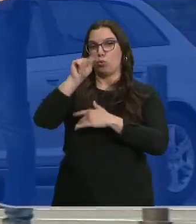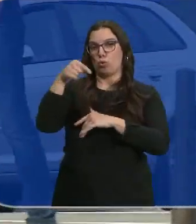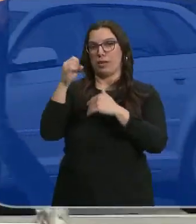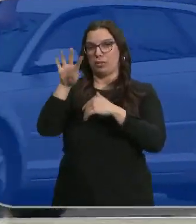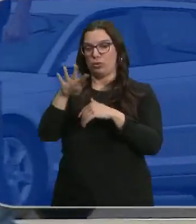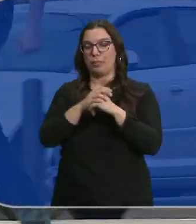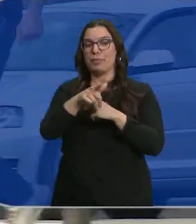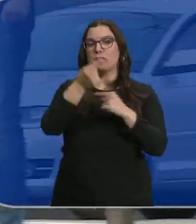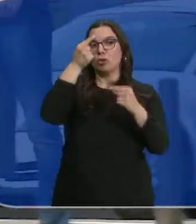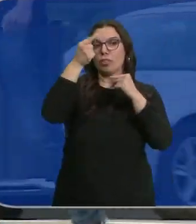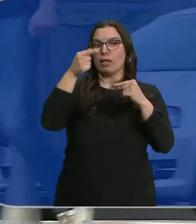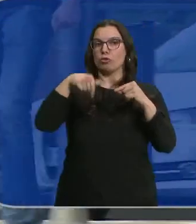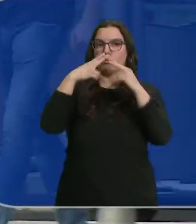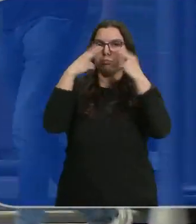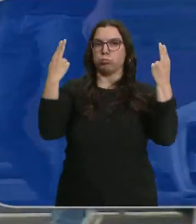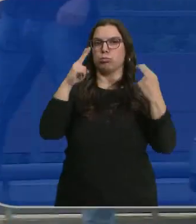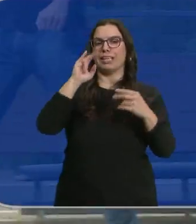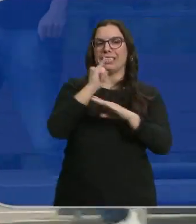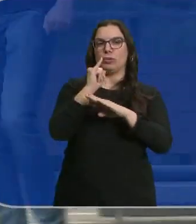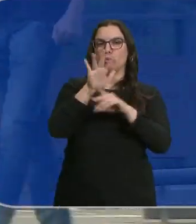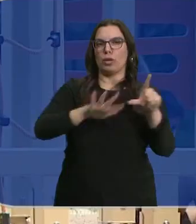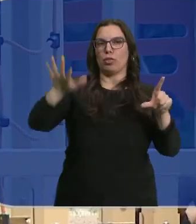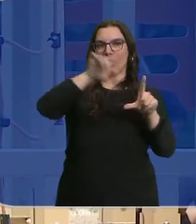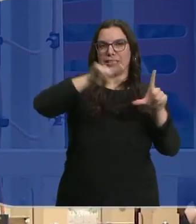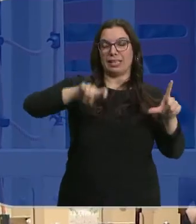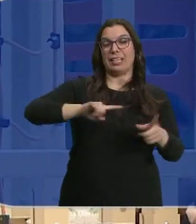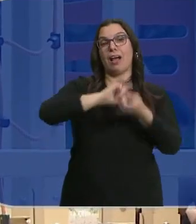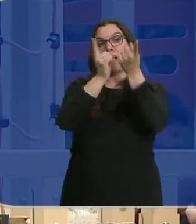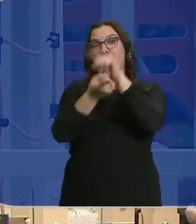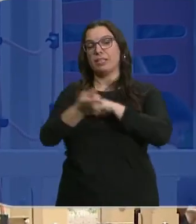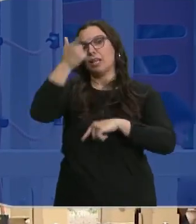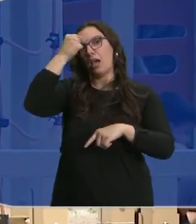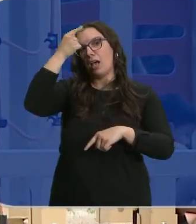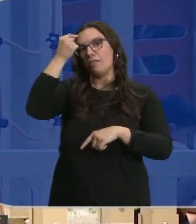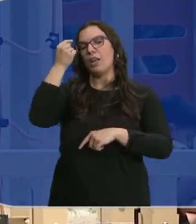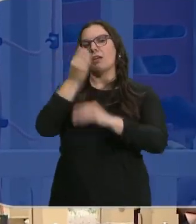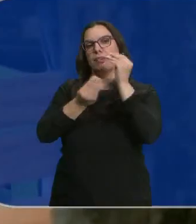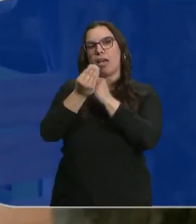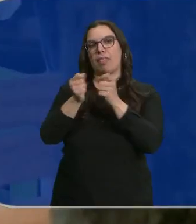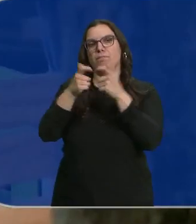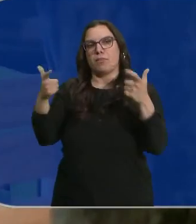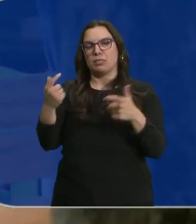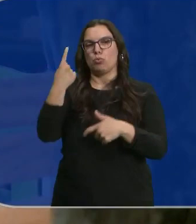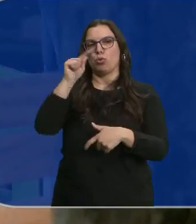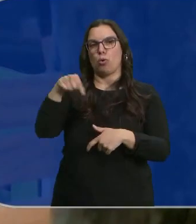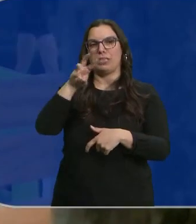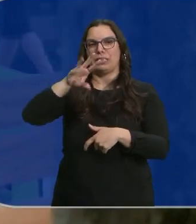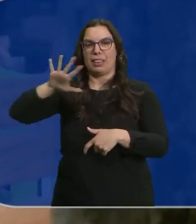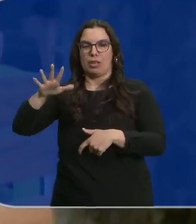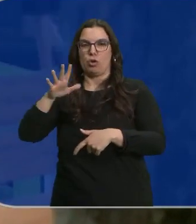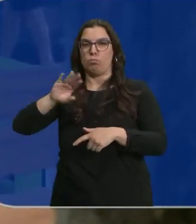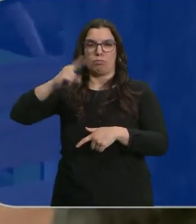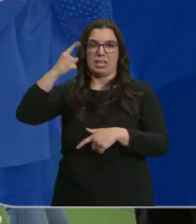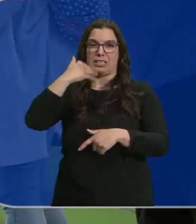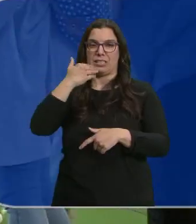,14. Son datos publicados hoy por el INE. En el otro extremo, la ciudad de Ávila, donde la media es de 1,35, una de las más altas de España. A